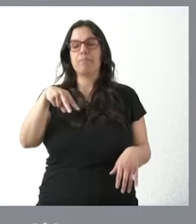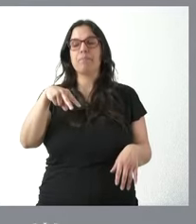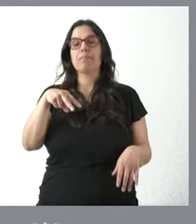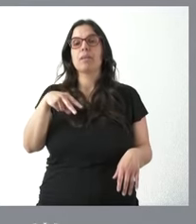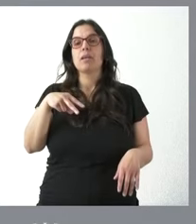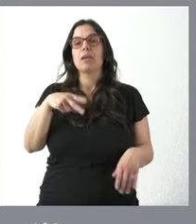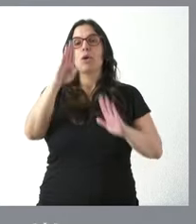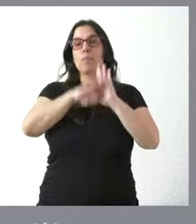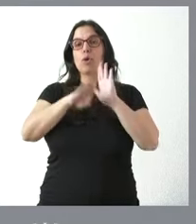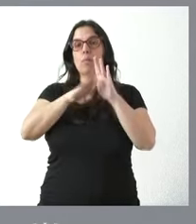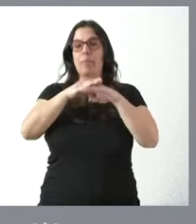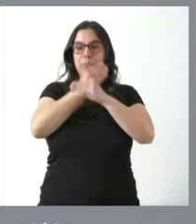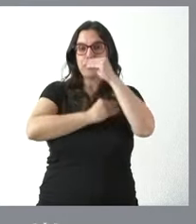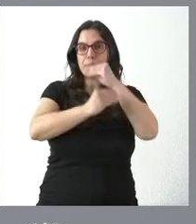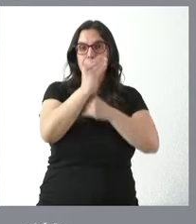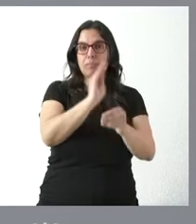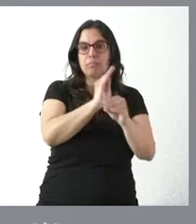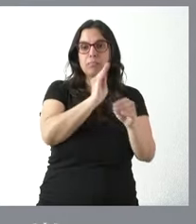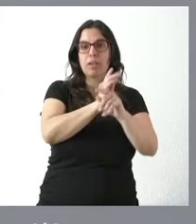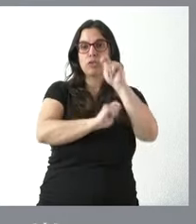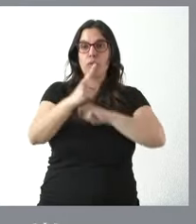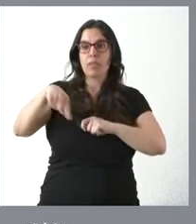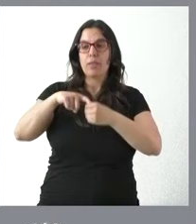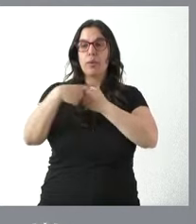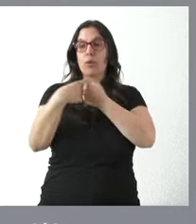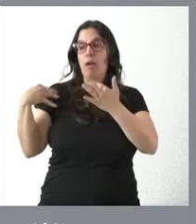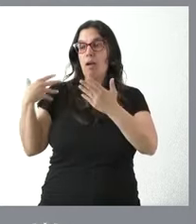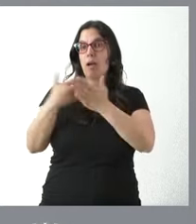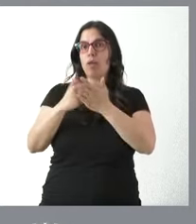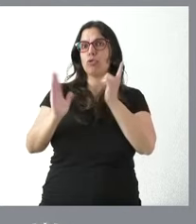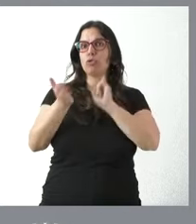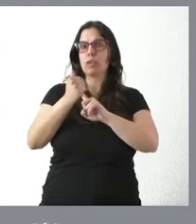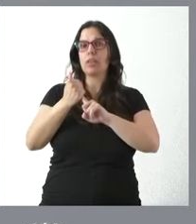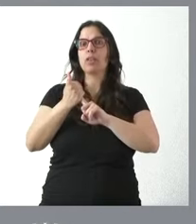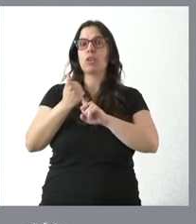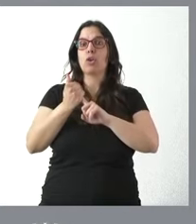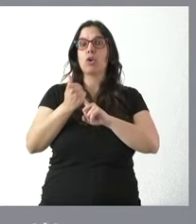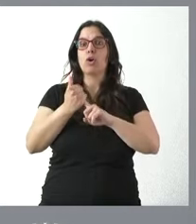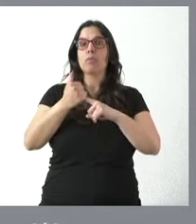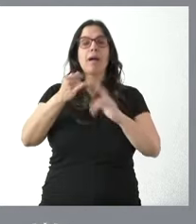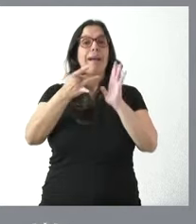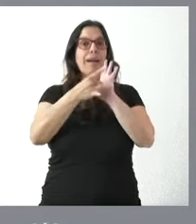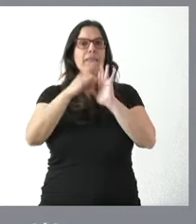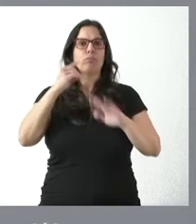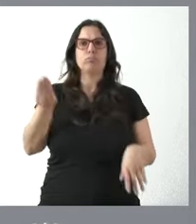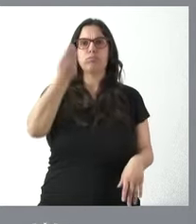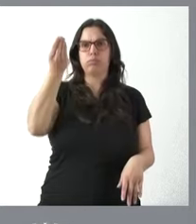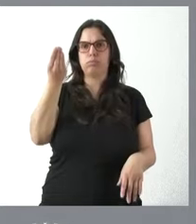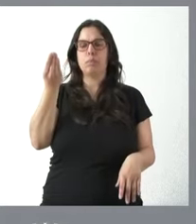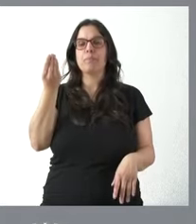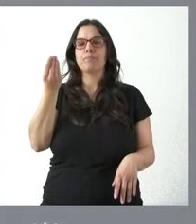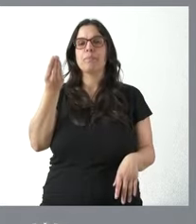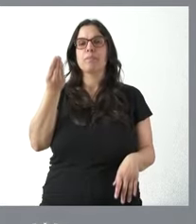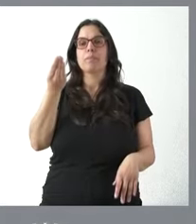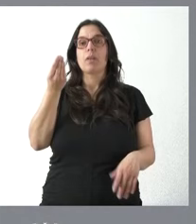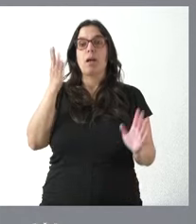Los programas de cría de las asociaciones que integran Ovigen han permitido en los últimos años la mejora de las producciones de razas de ganado ovino y caprino con la